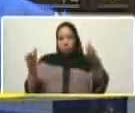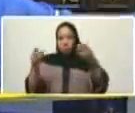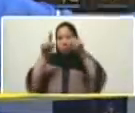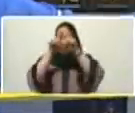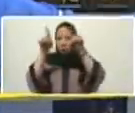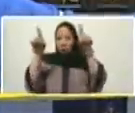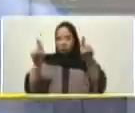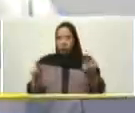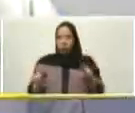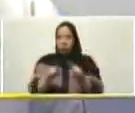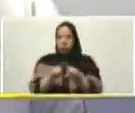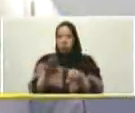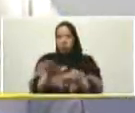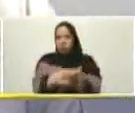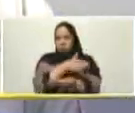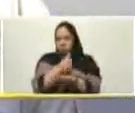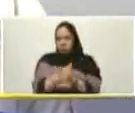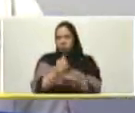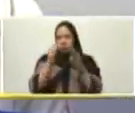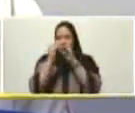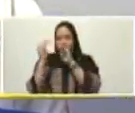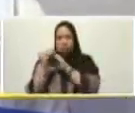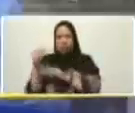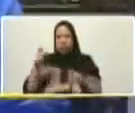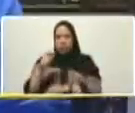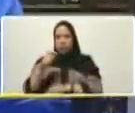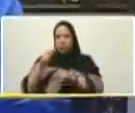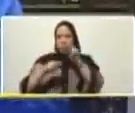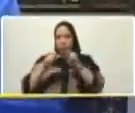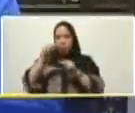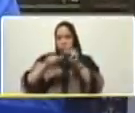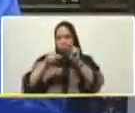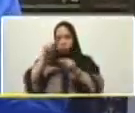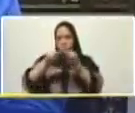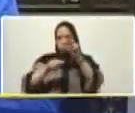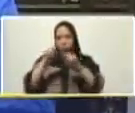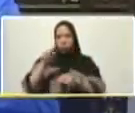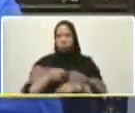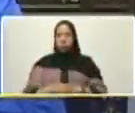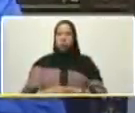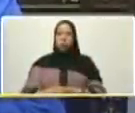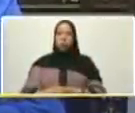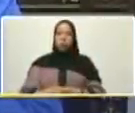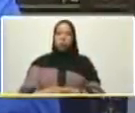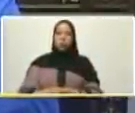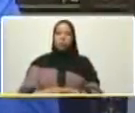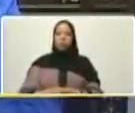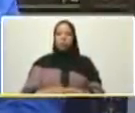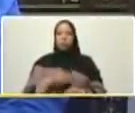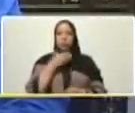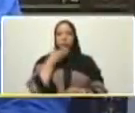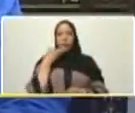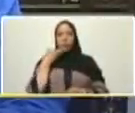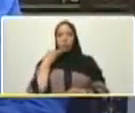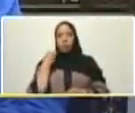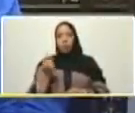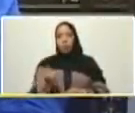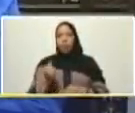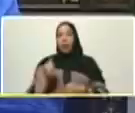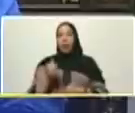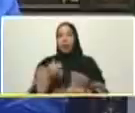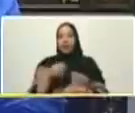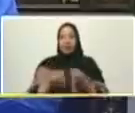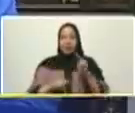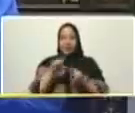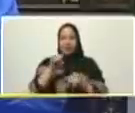fundamentalmente y las vamos a dedicar para eso para que ustedes tengan la mejor ventana la mejor puerta y